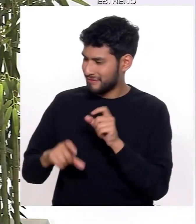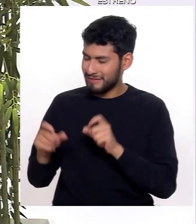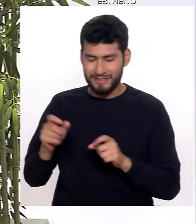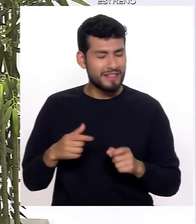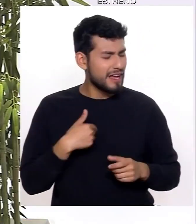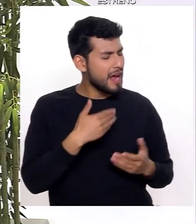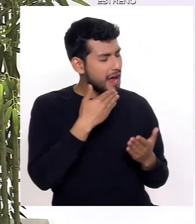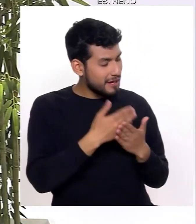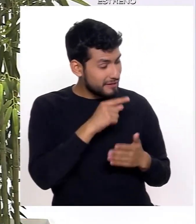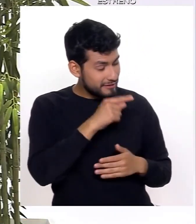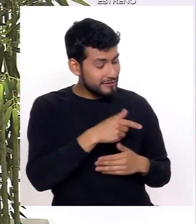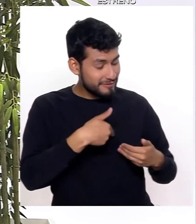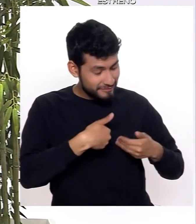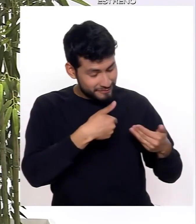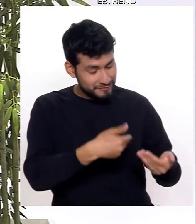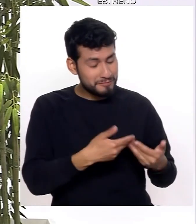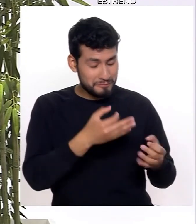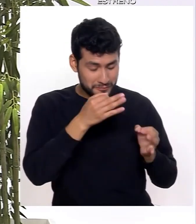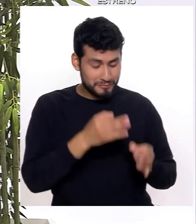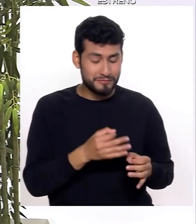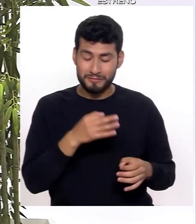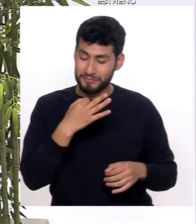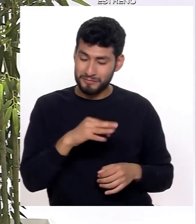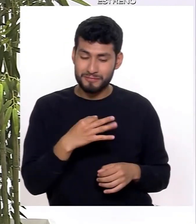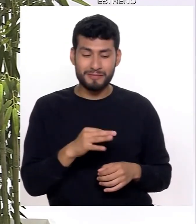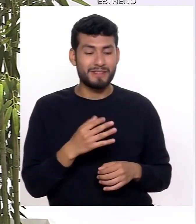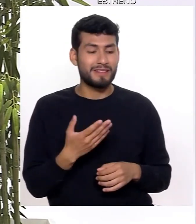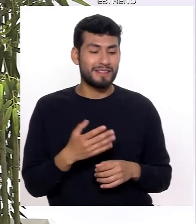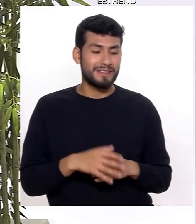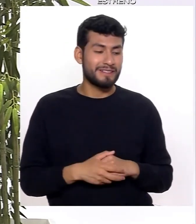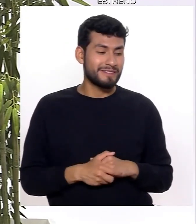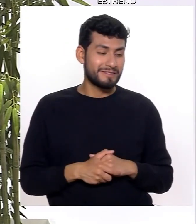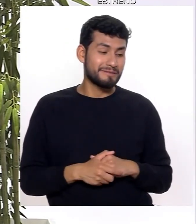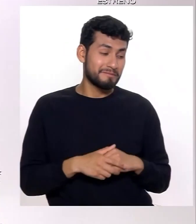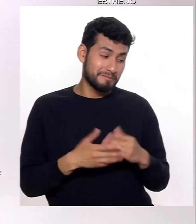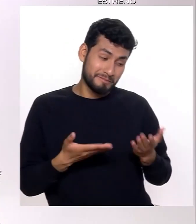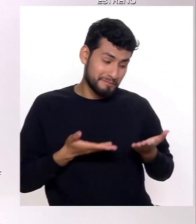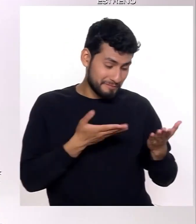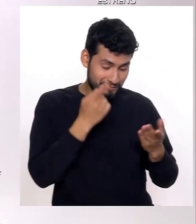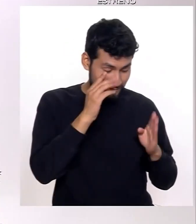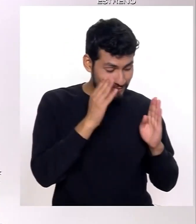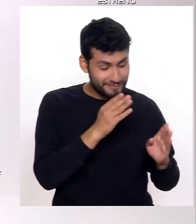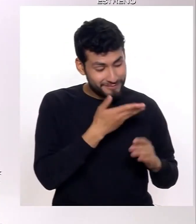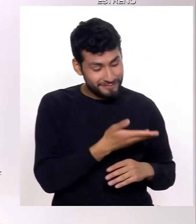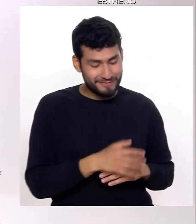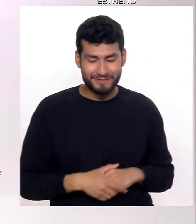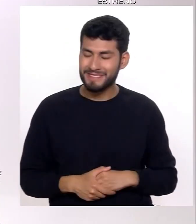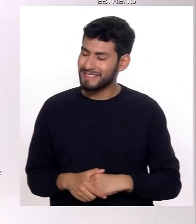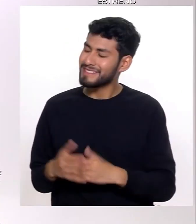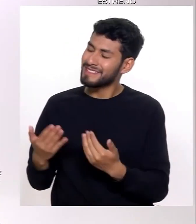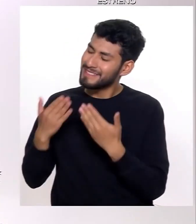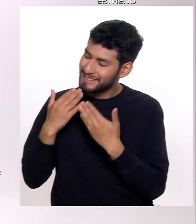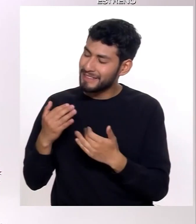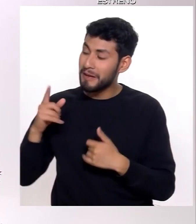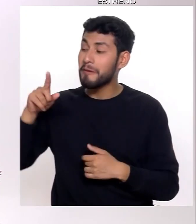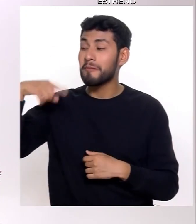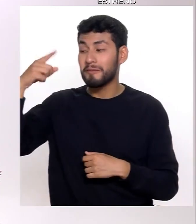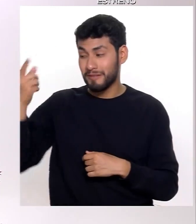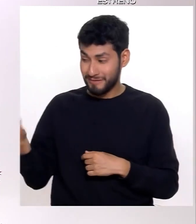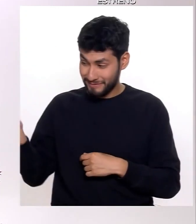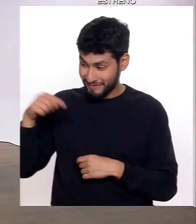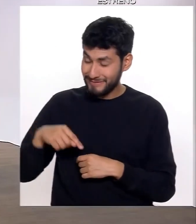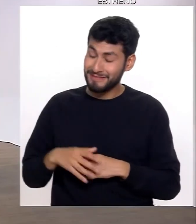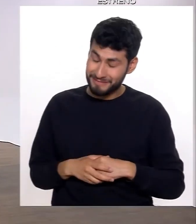No, muchas gracias a ustedes por la invitación y realmente siempre al tanto para poder atenderlos. Claro que sí, ya estará con nosotros en otra